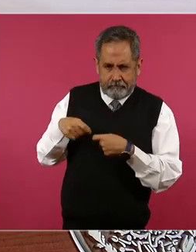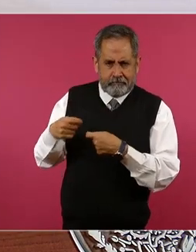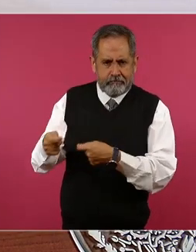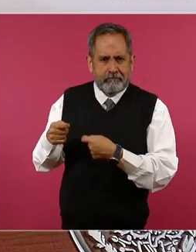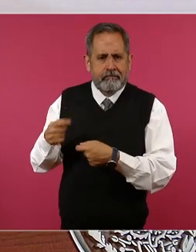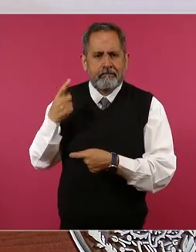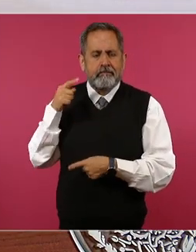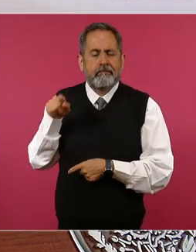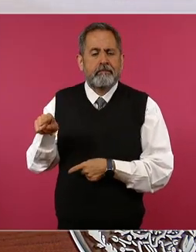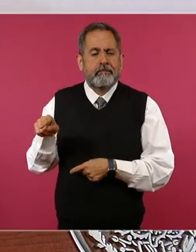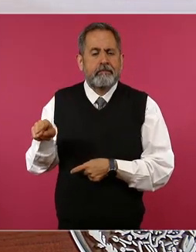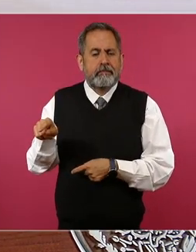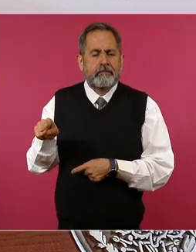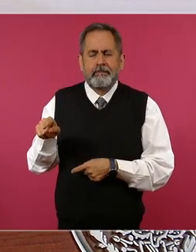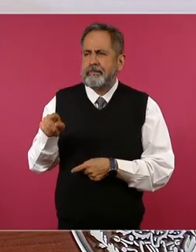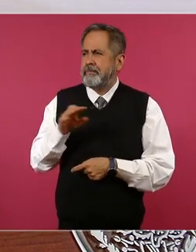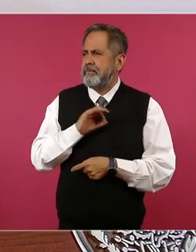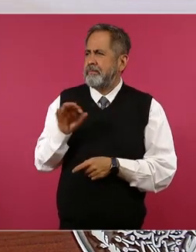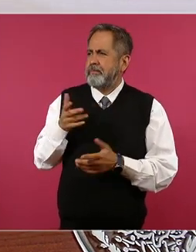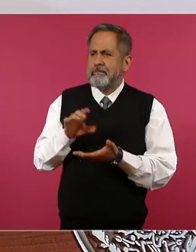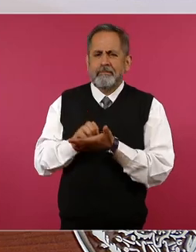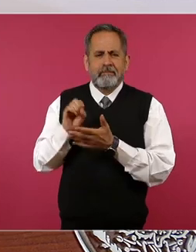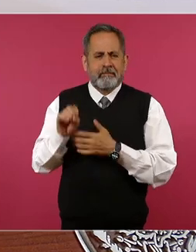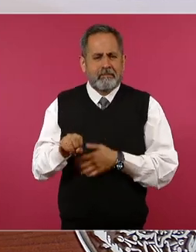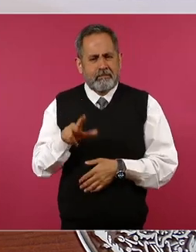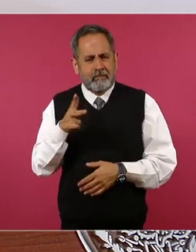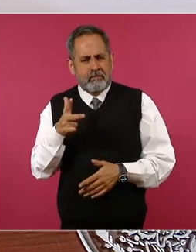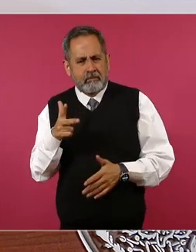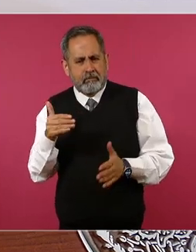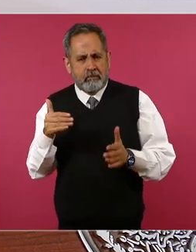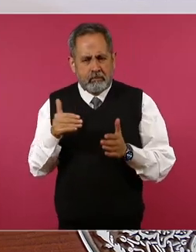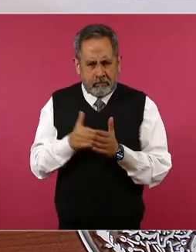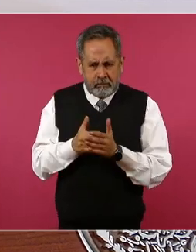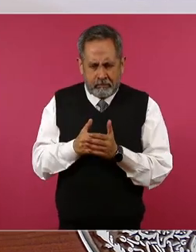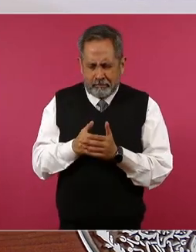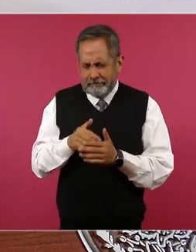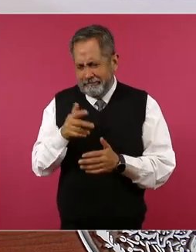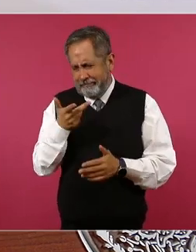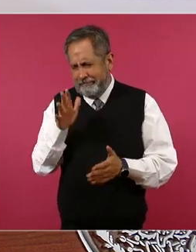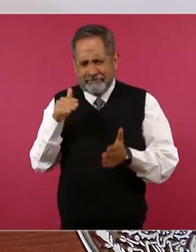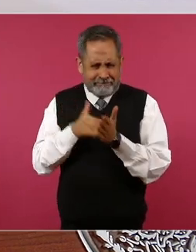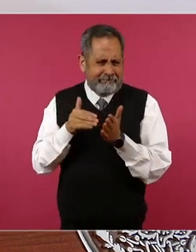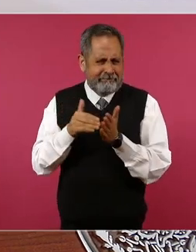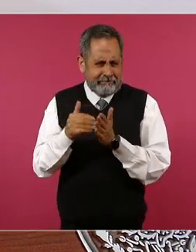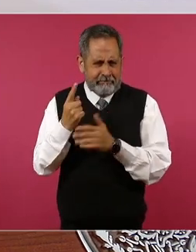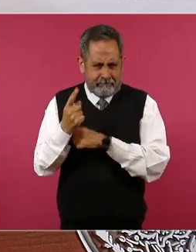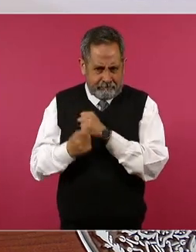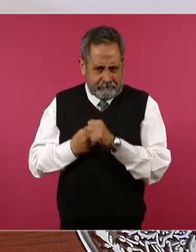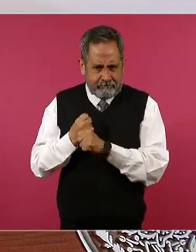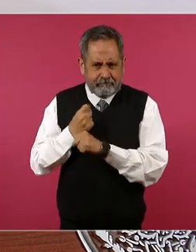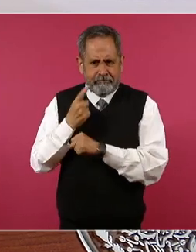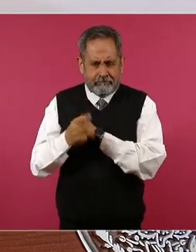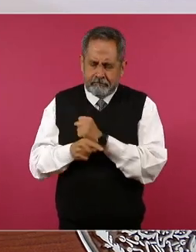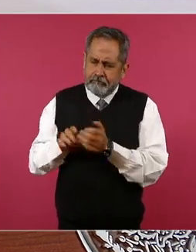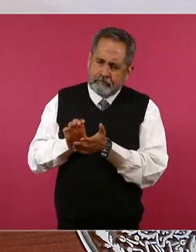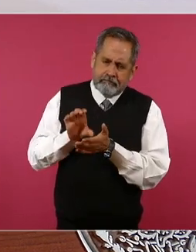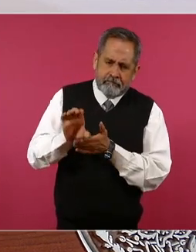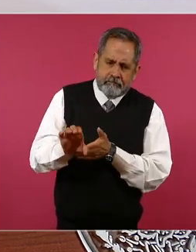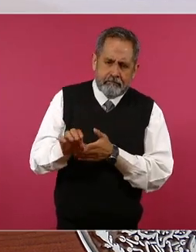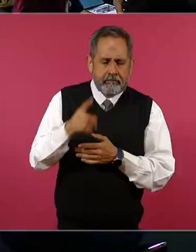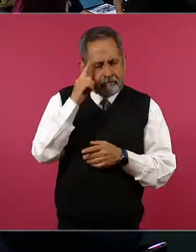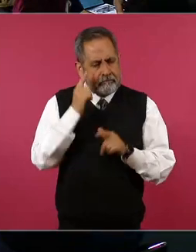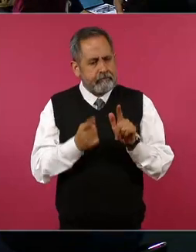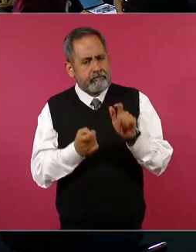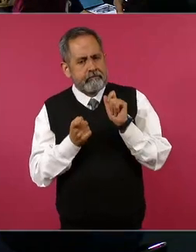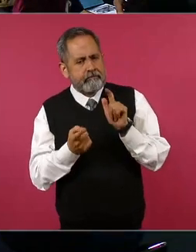que recibía como ocho mil millones diez mil millones al año porque le cobran